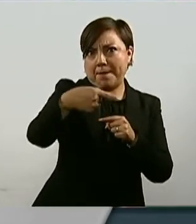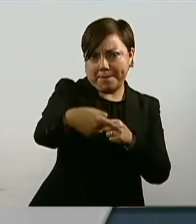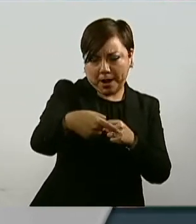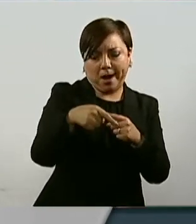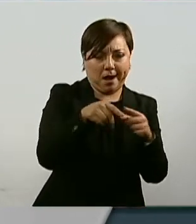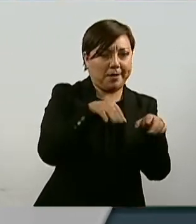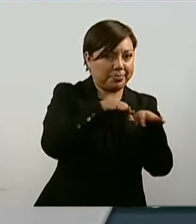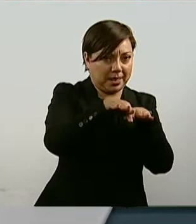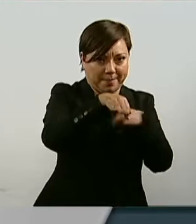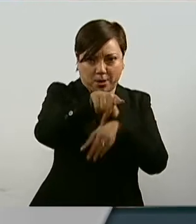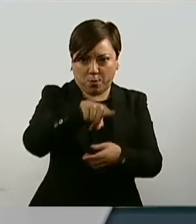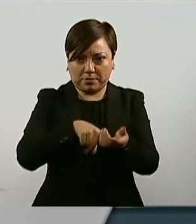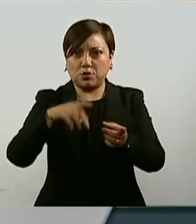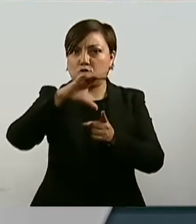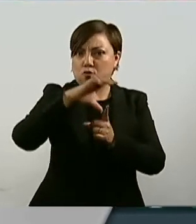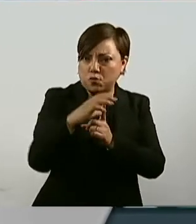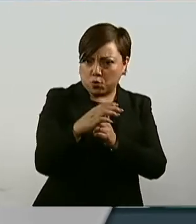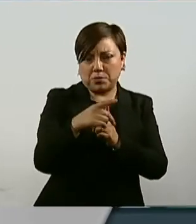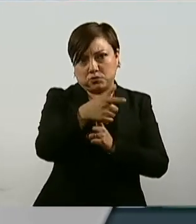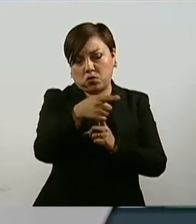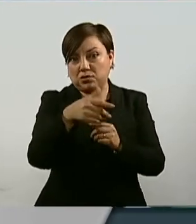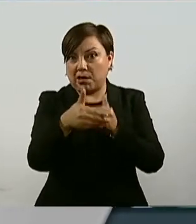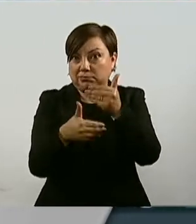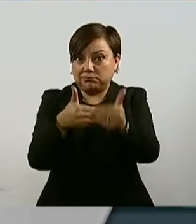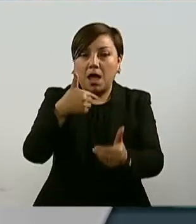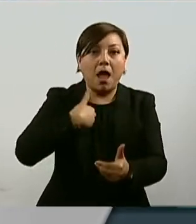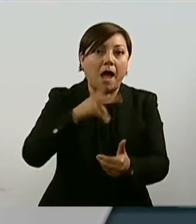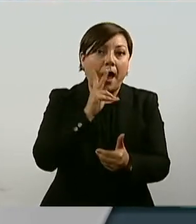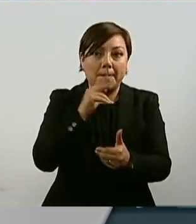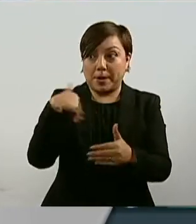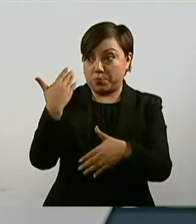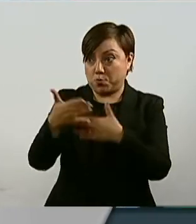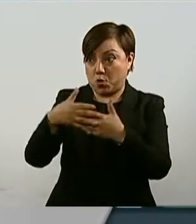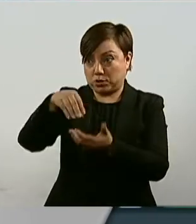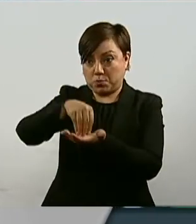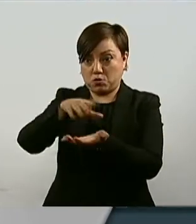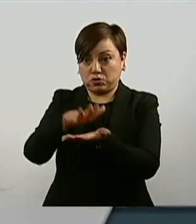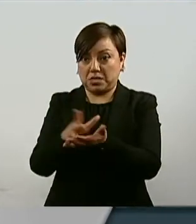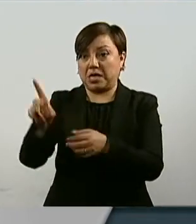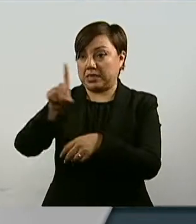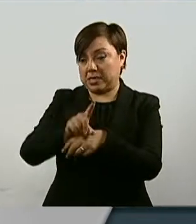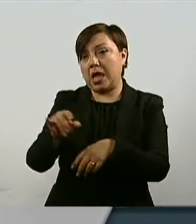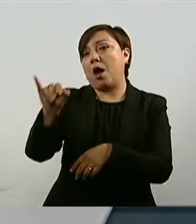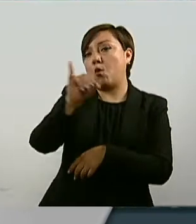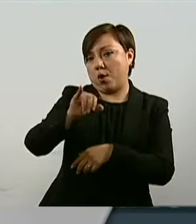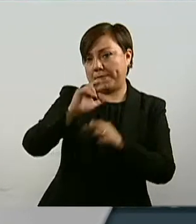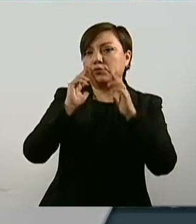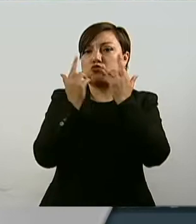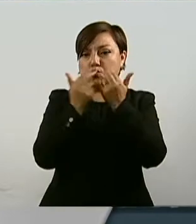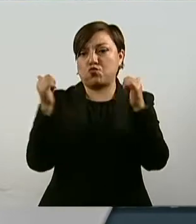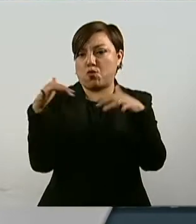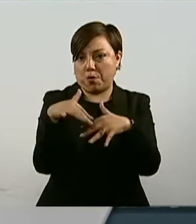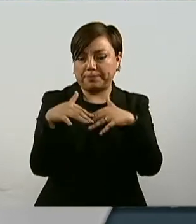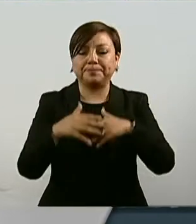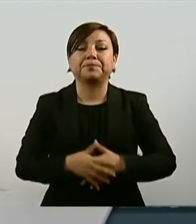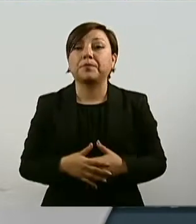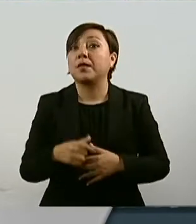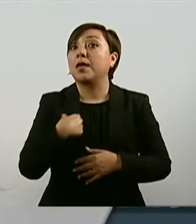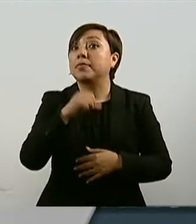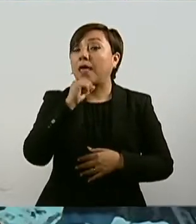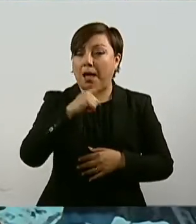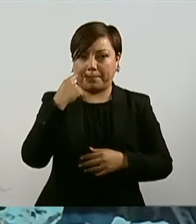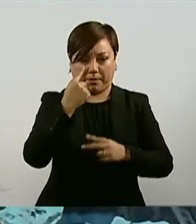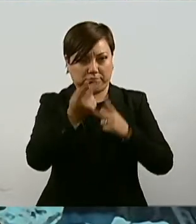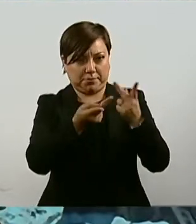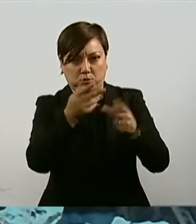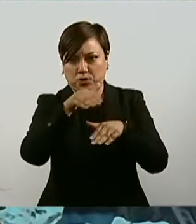Seguramente tendremos alguna orientación. Nosotros estamos citando a sesión el próximo jueves. Cuestionado sobre si se va a